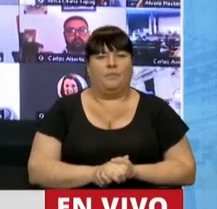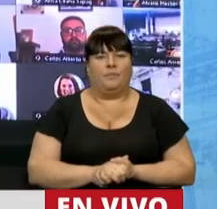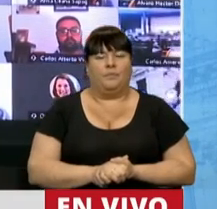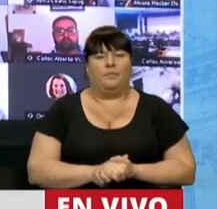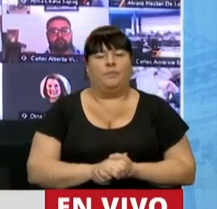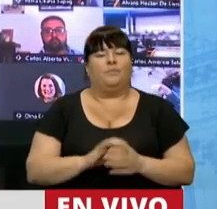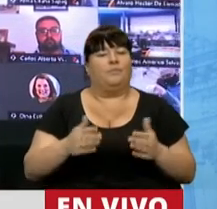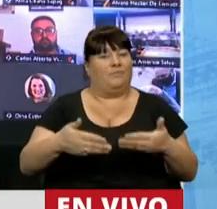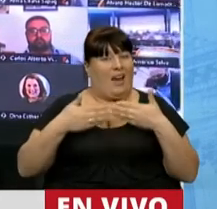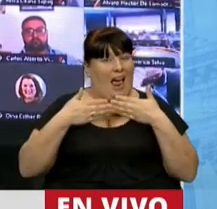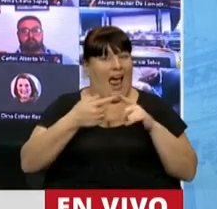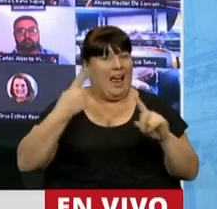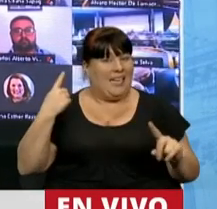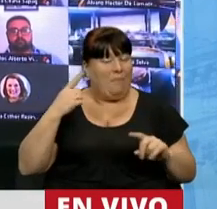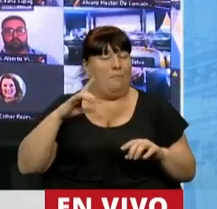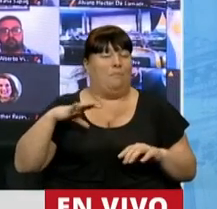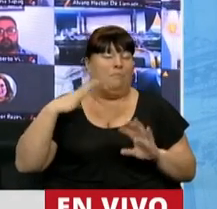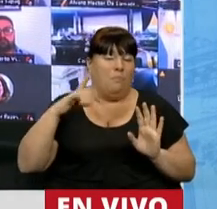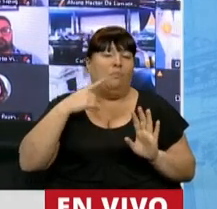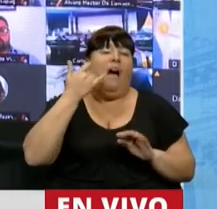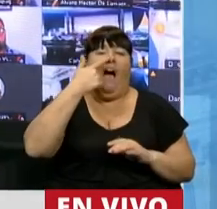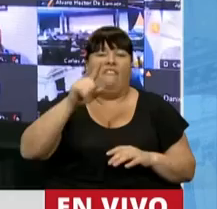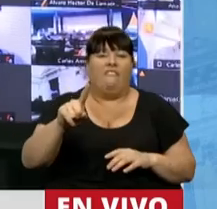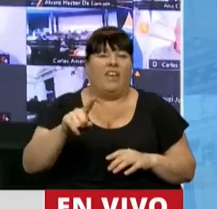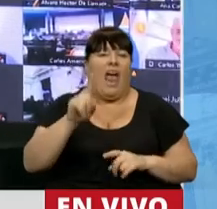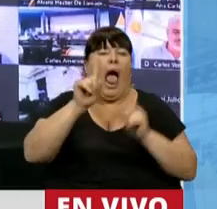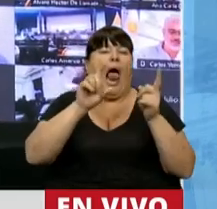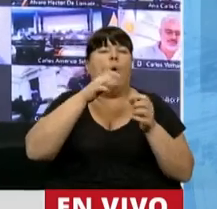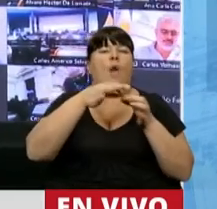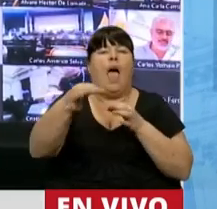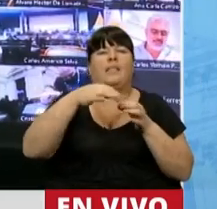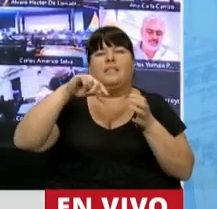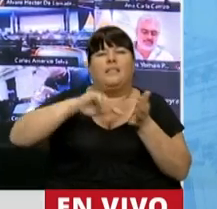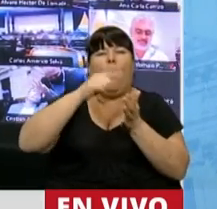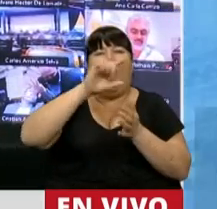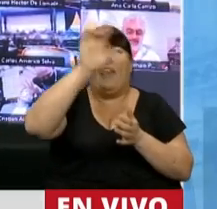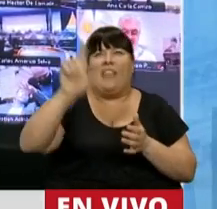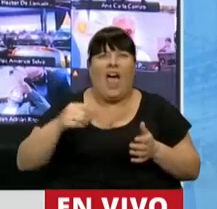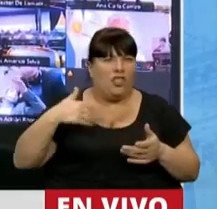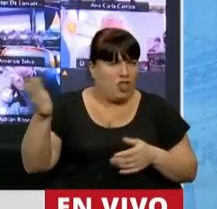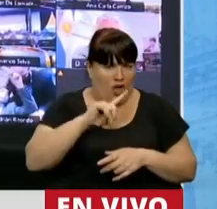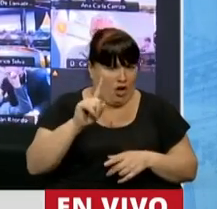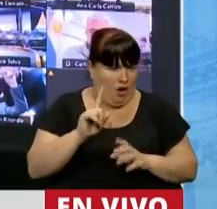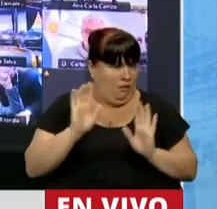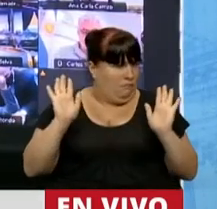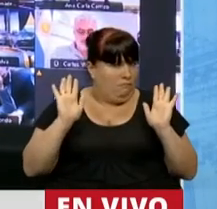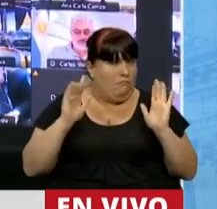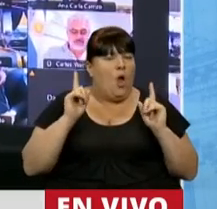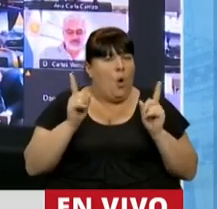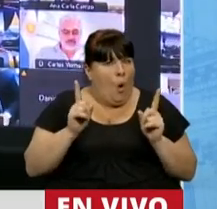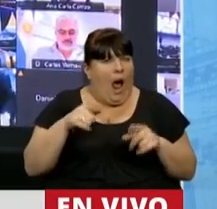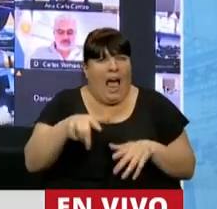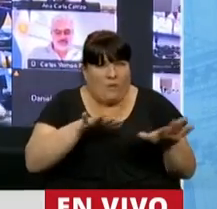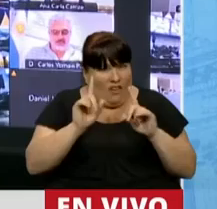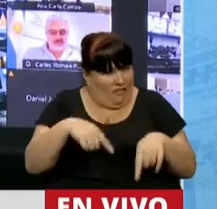El aislamiento preventivo ha quedado reducido en un par de ciudades del país, señora Presidenta, y nada justifica mantener